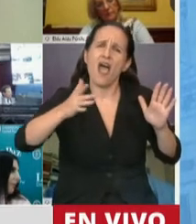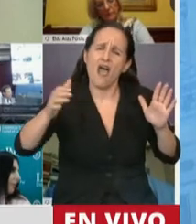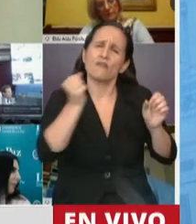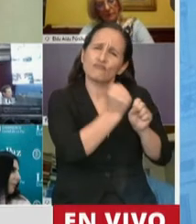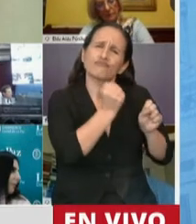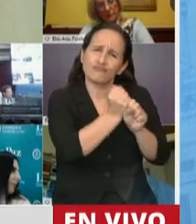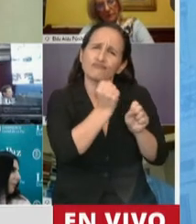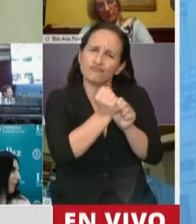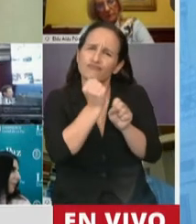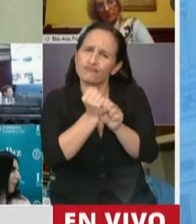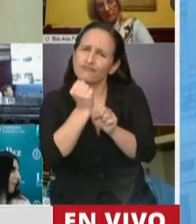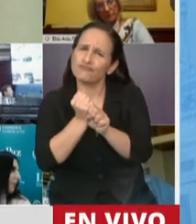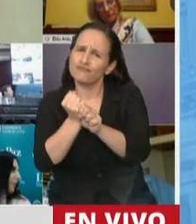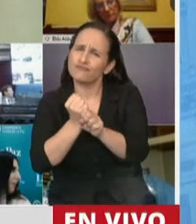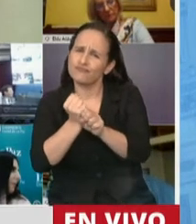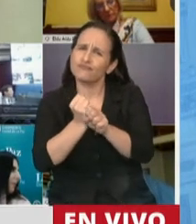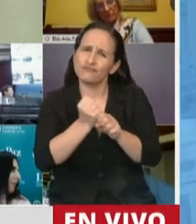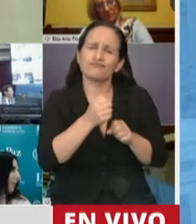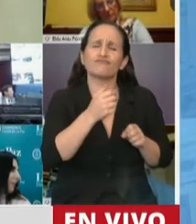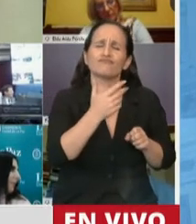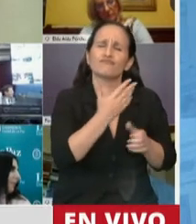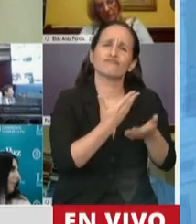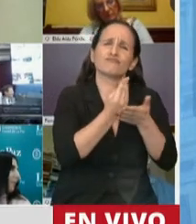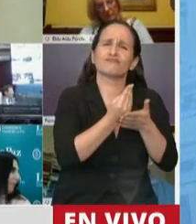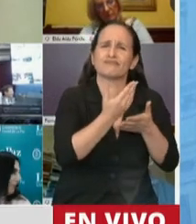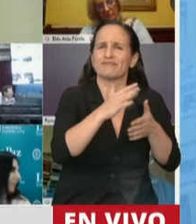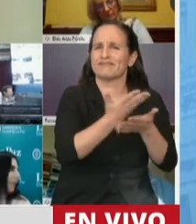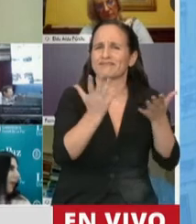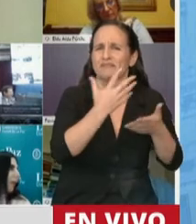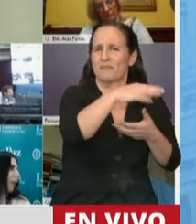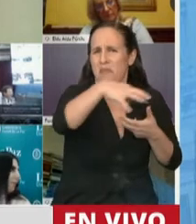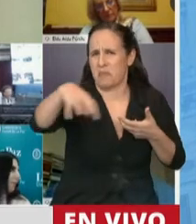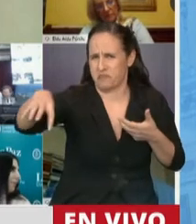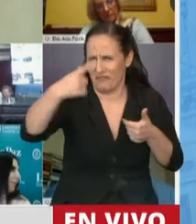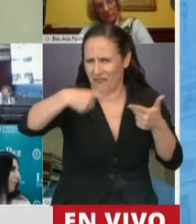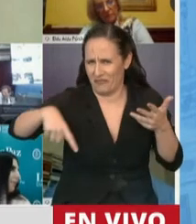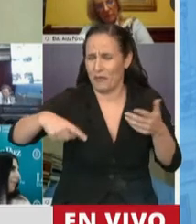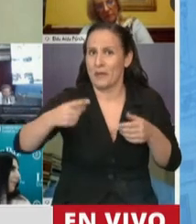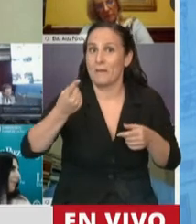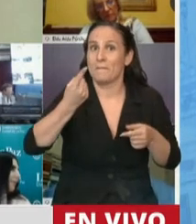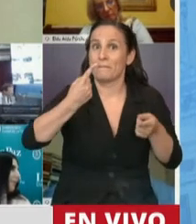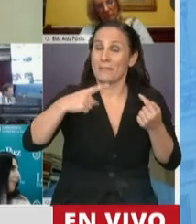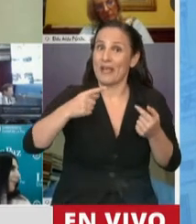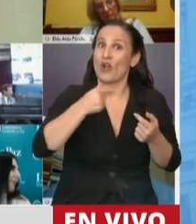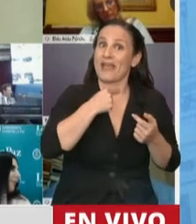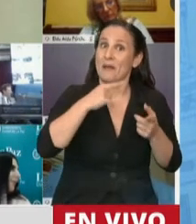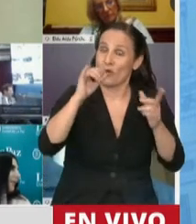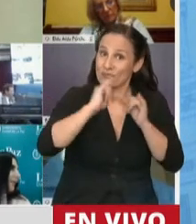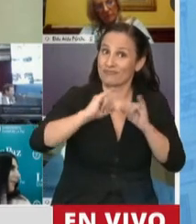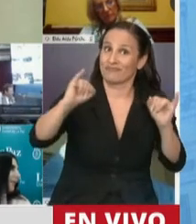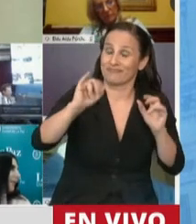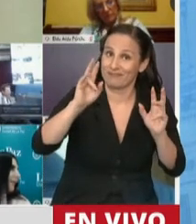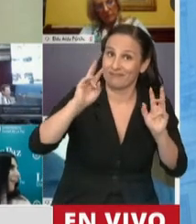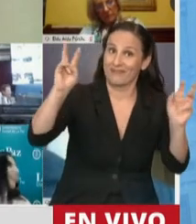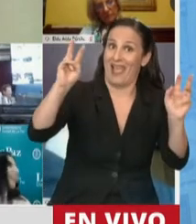en los distintos cargos públicos, queremos, presidente, alertar desde nuestra